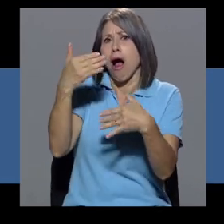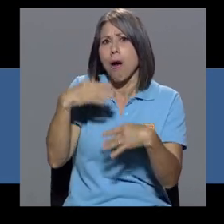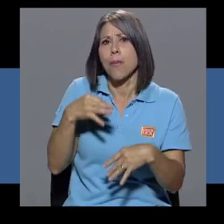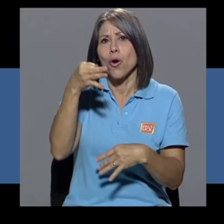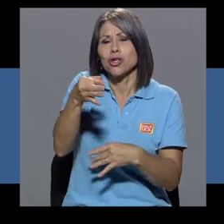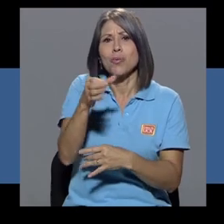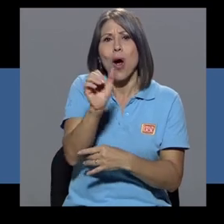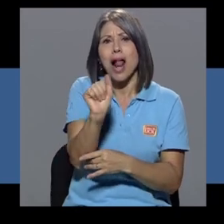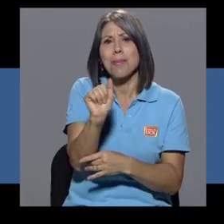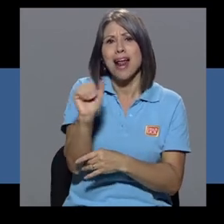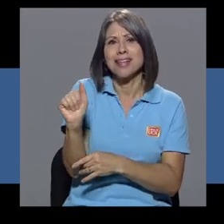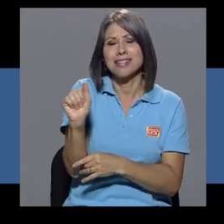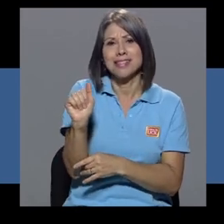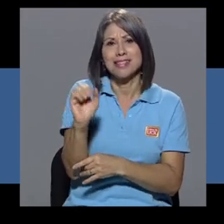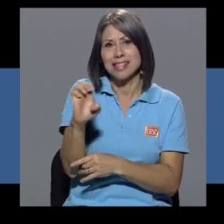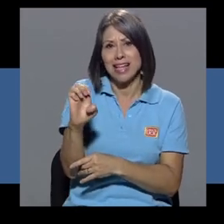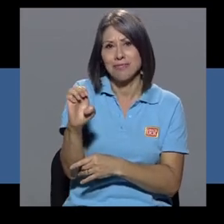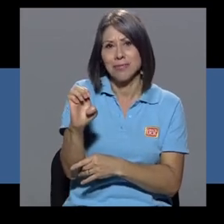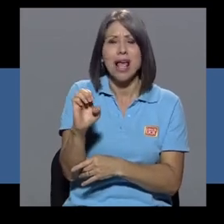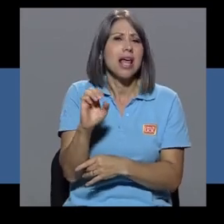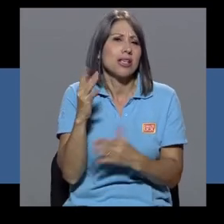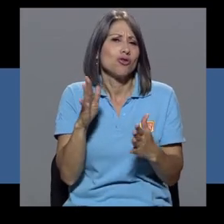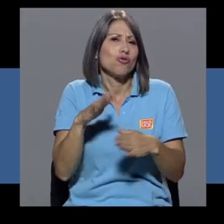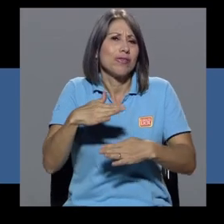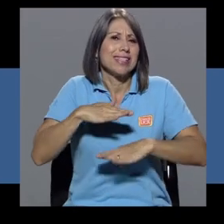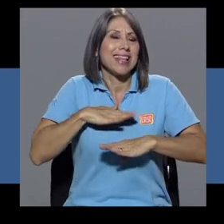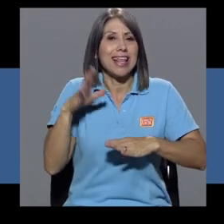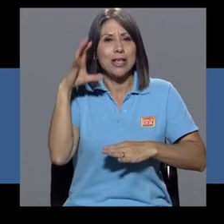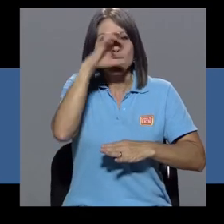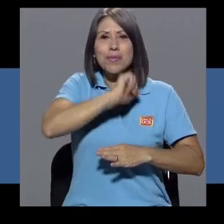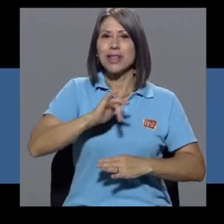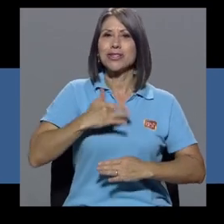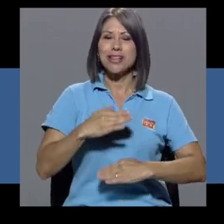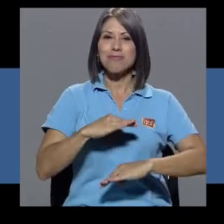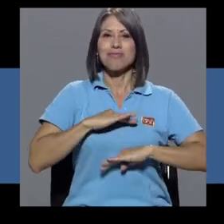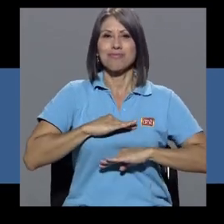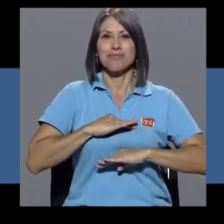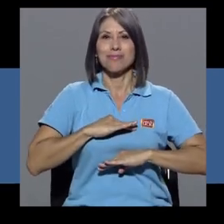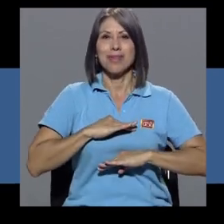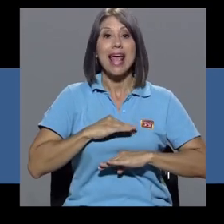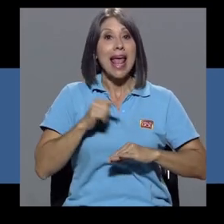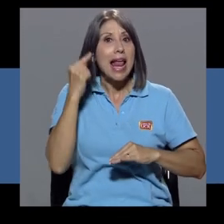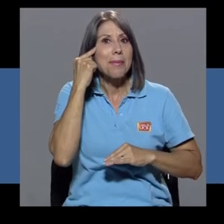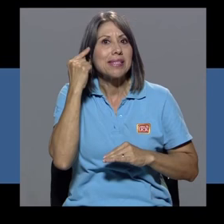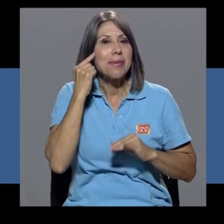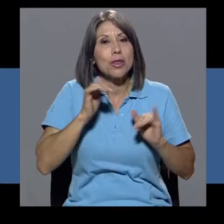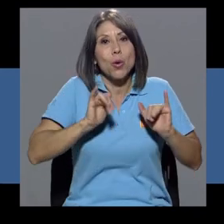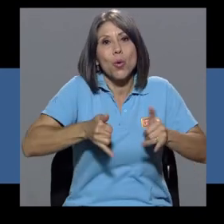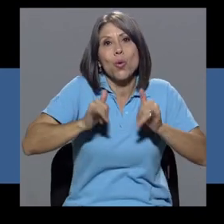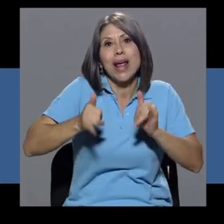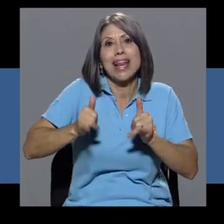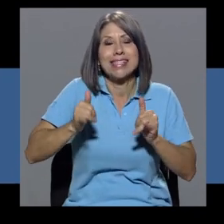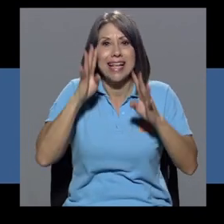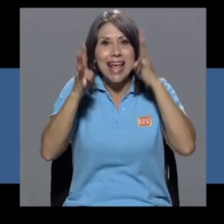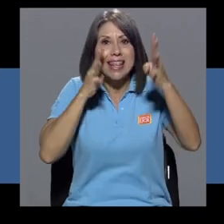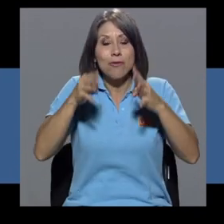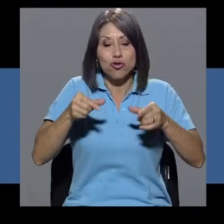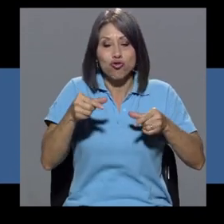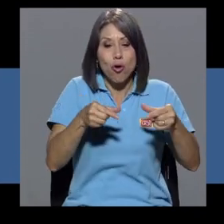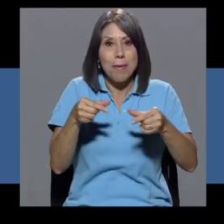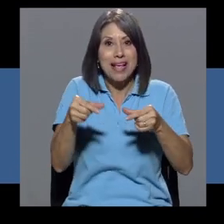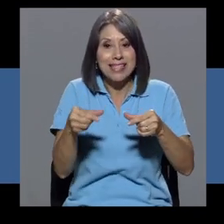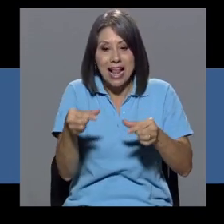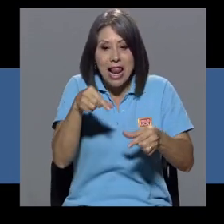Basta con que el descubrimiento les genere placer. Supere el pensamiento de que los juguetes creativos, rompecabezas,